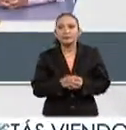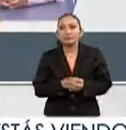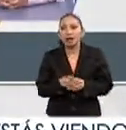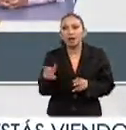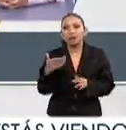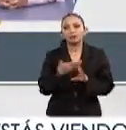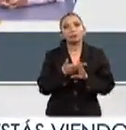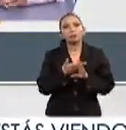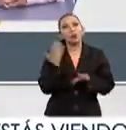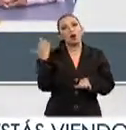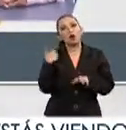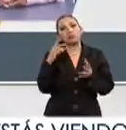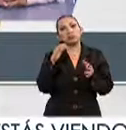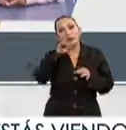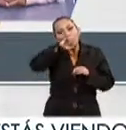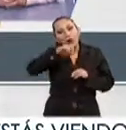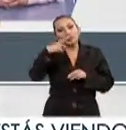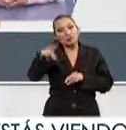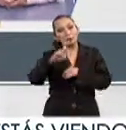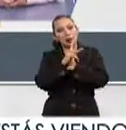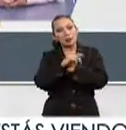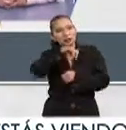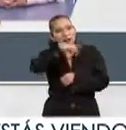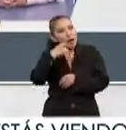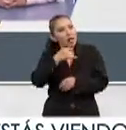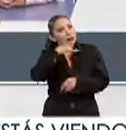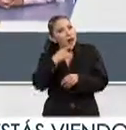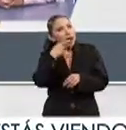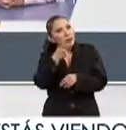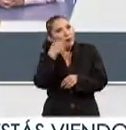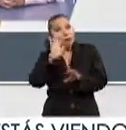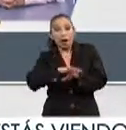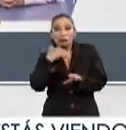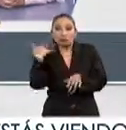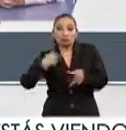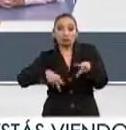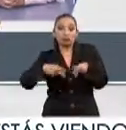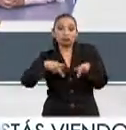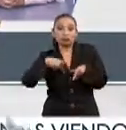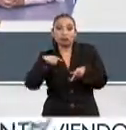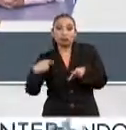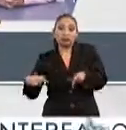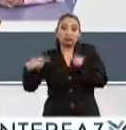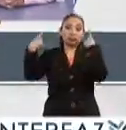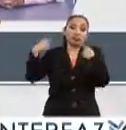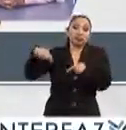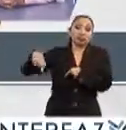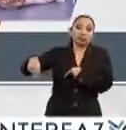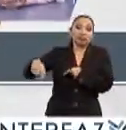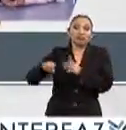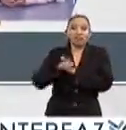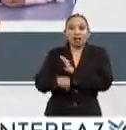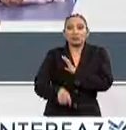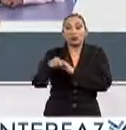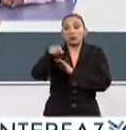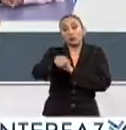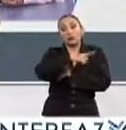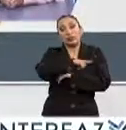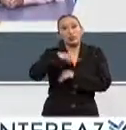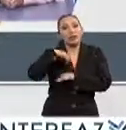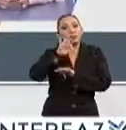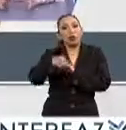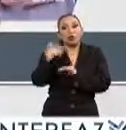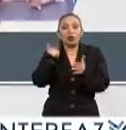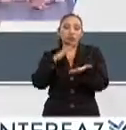son muy nacionales, todo Chile, sobre todo cuando juegan, juegan Chile es como, tú tienes que hacer tu